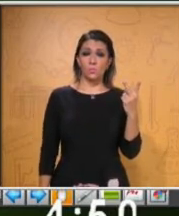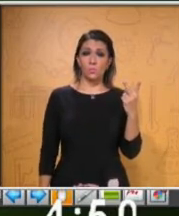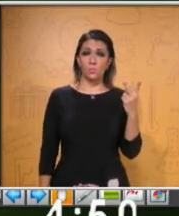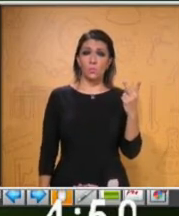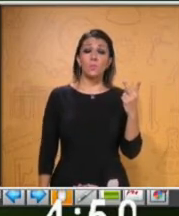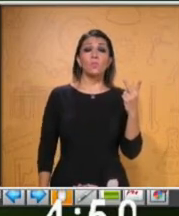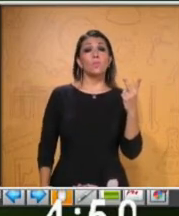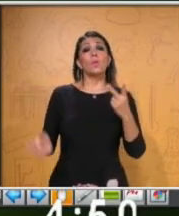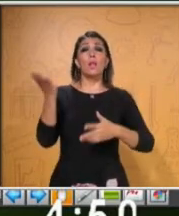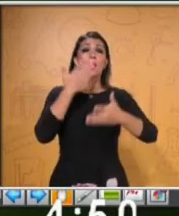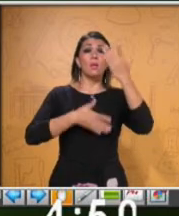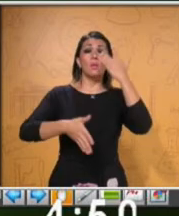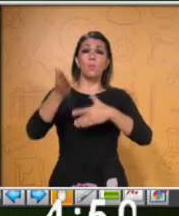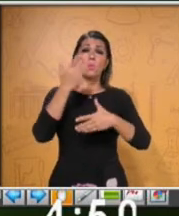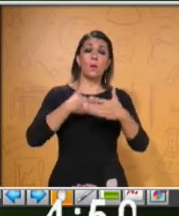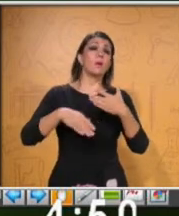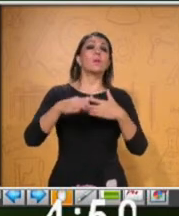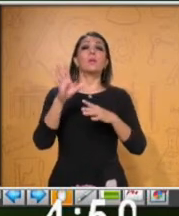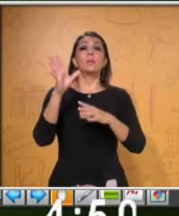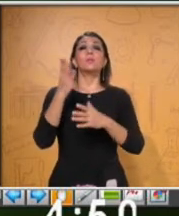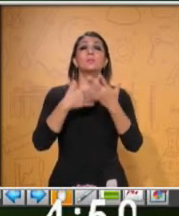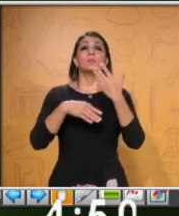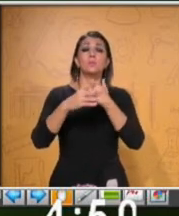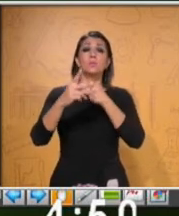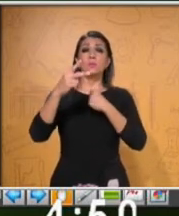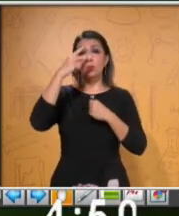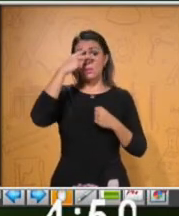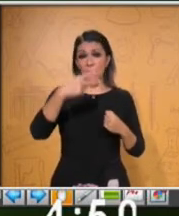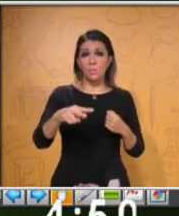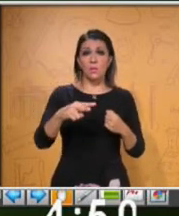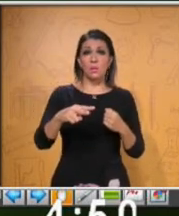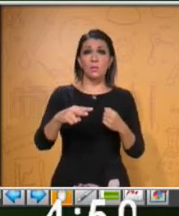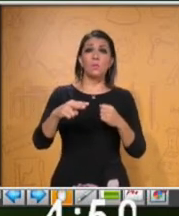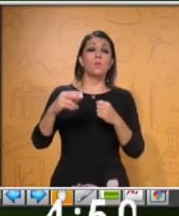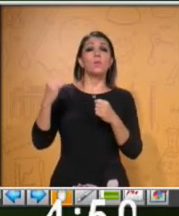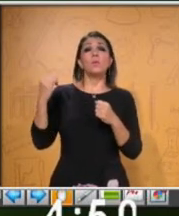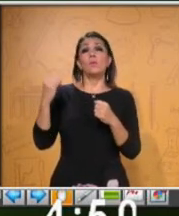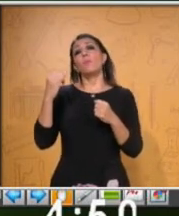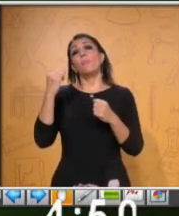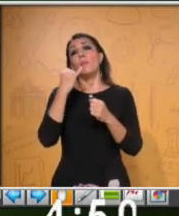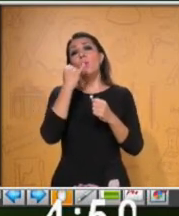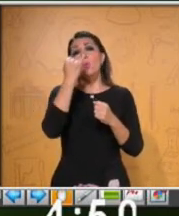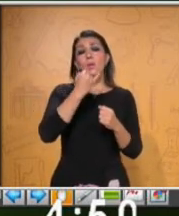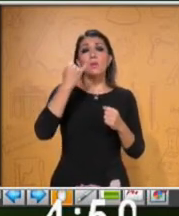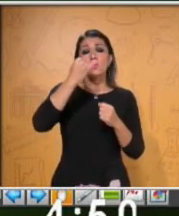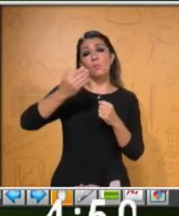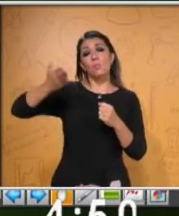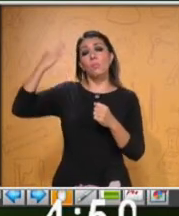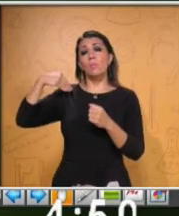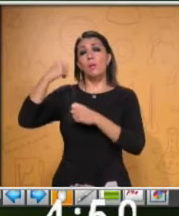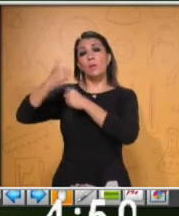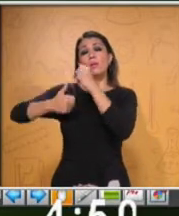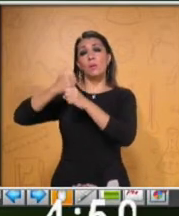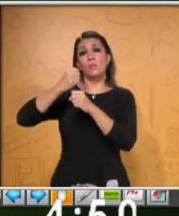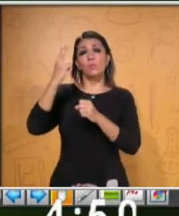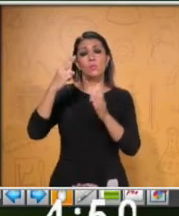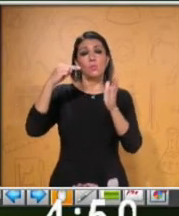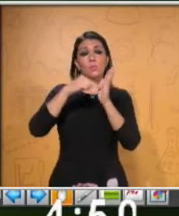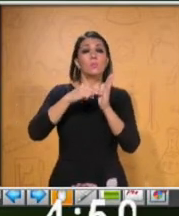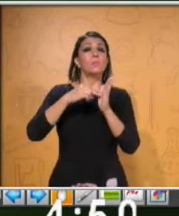El lenguaje de señas mexicano ha sido un idioma oficial desde el año 2005. The right answer is